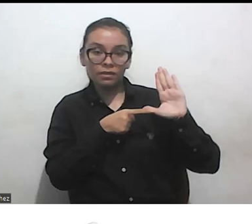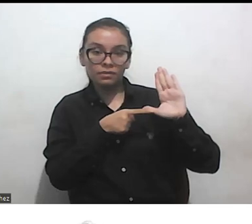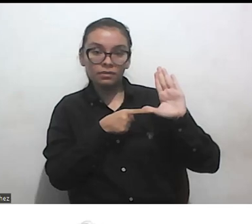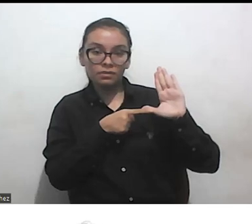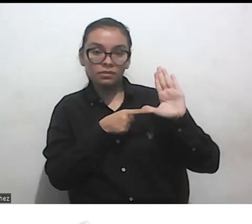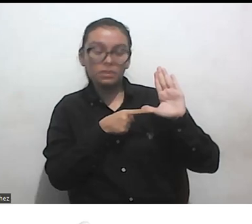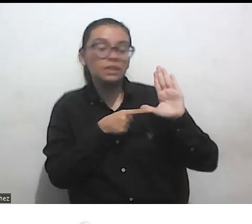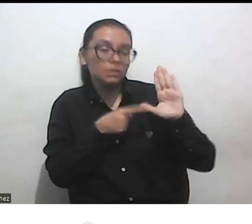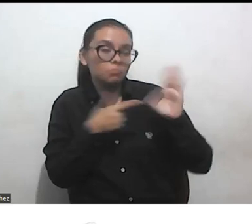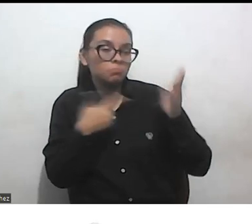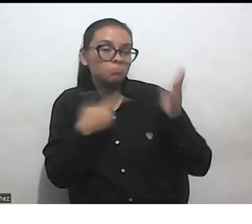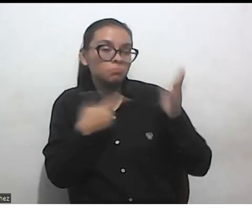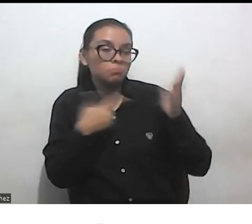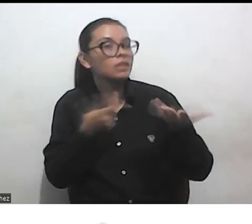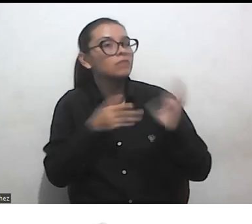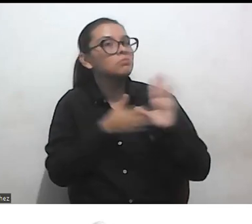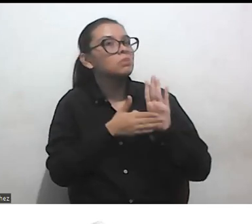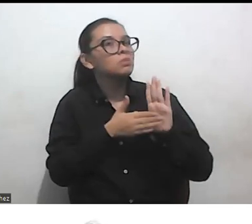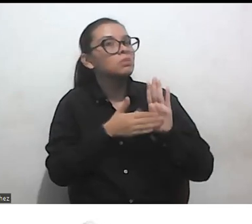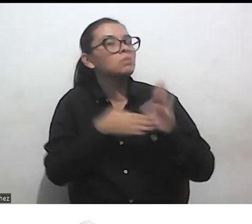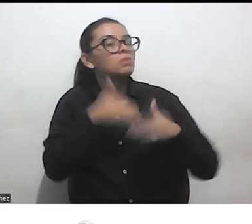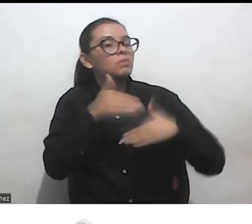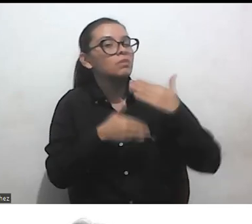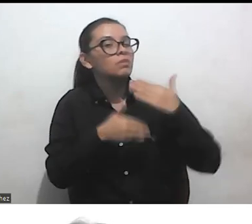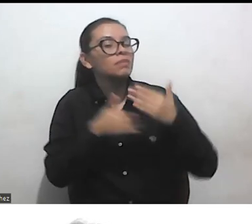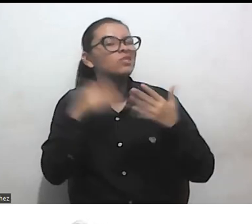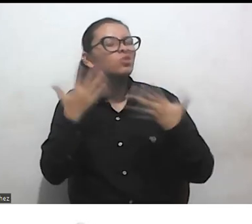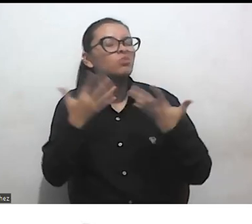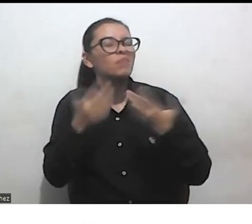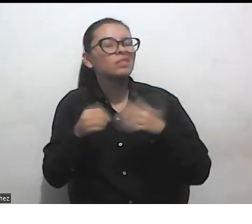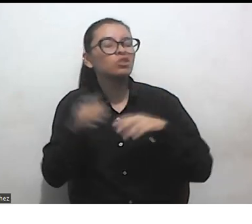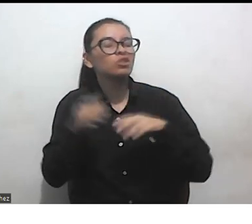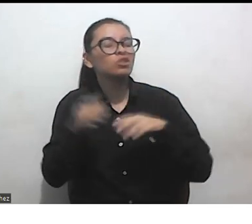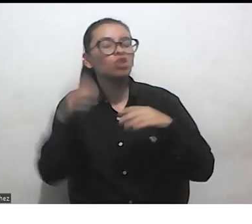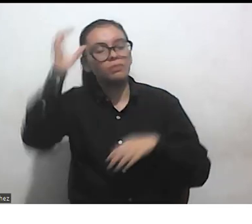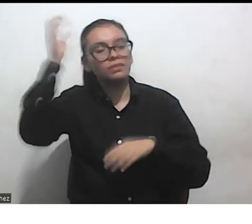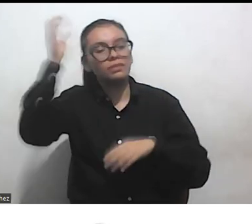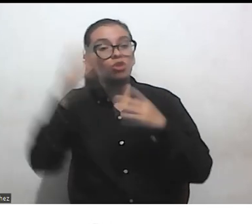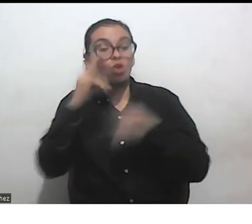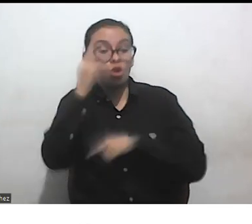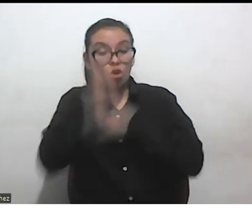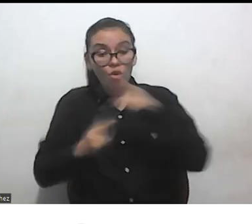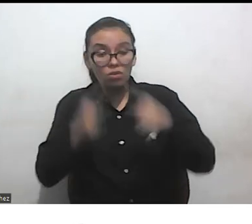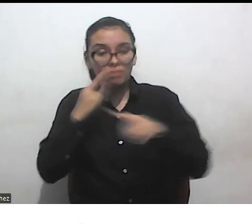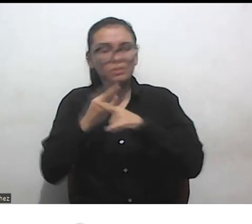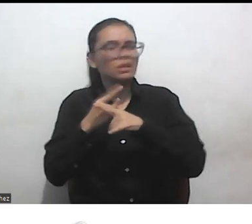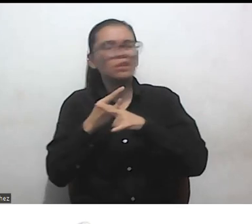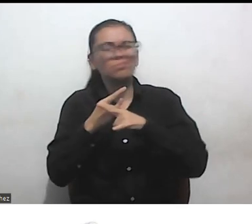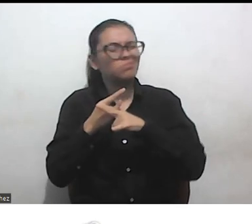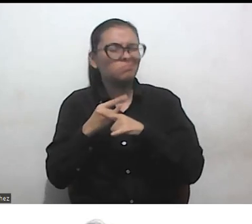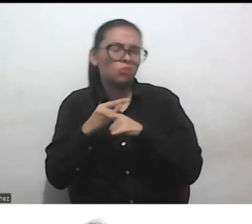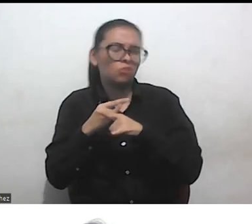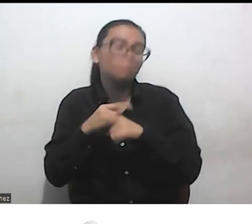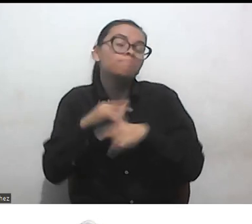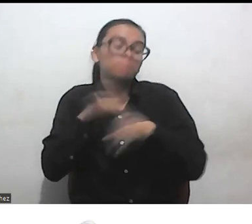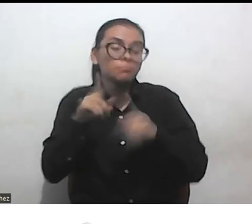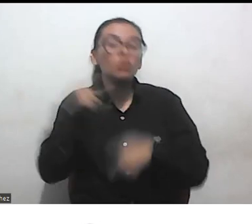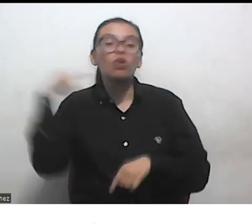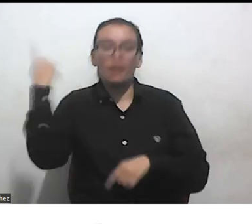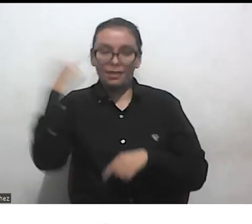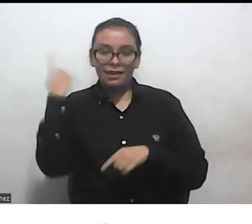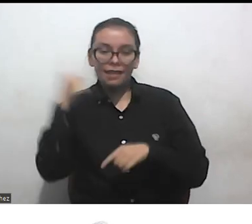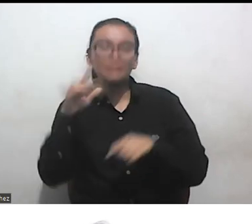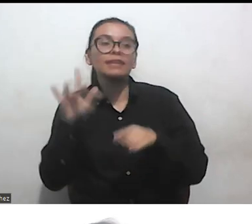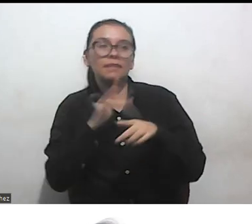quizá no universal, pero es suficientemente general como para que se aplique a diferentes casos